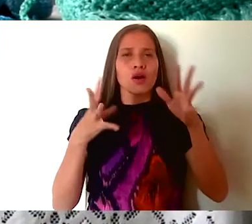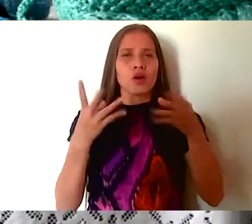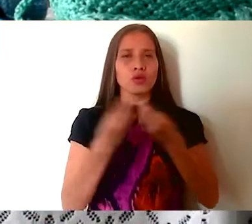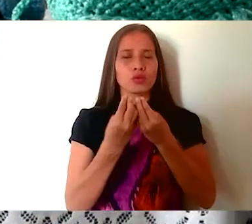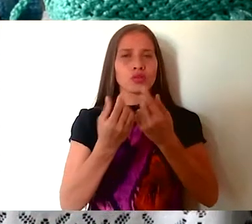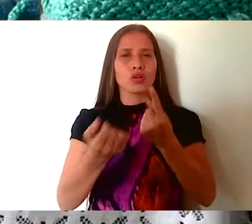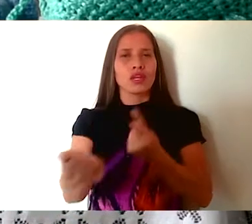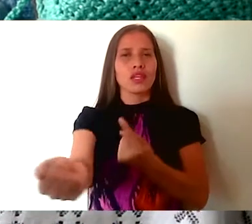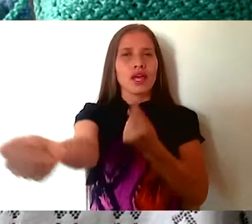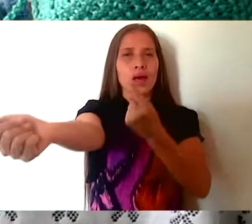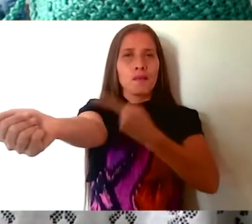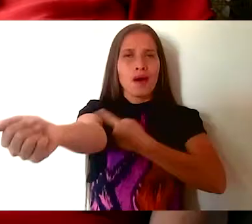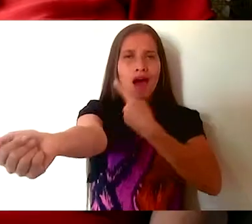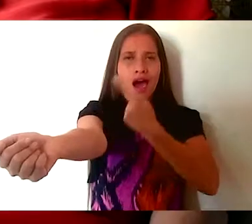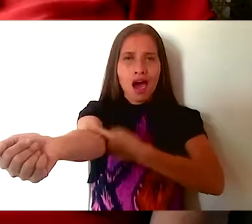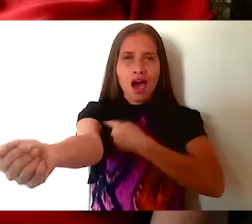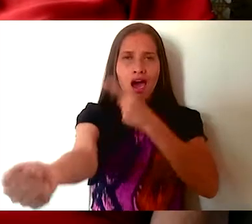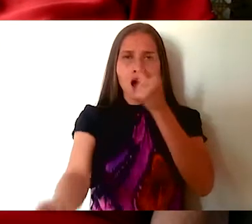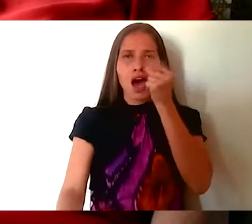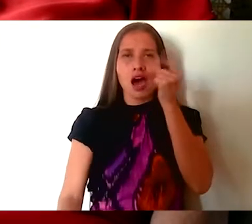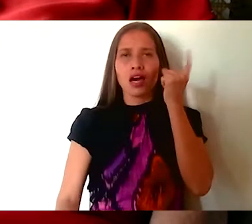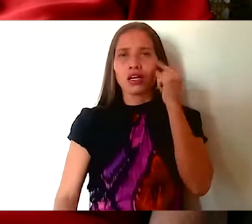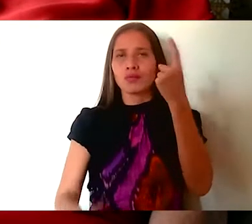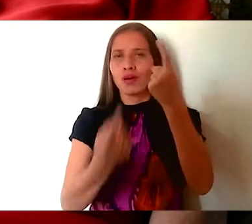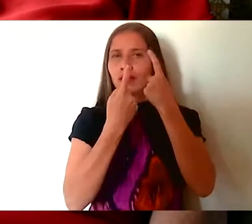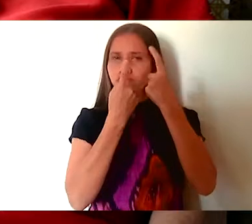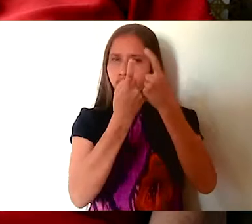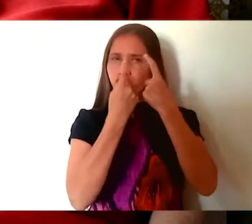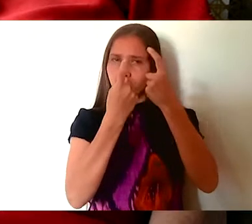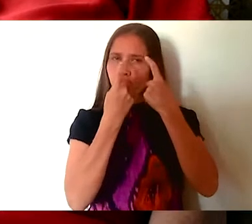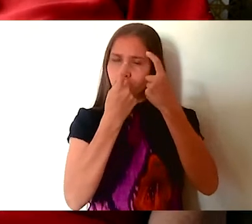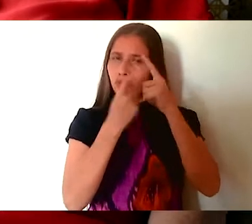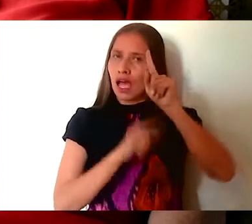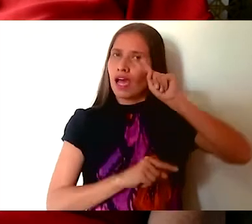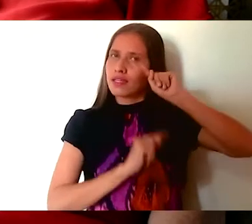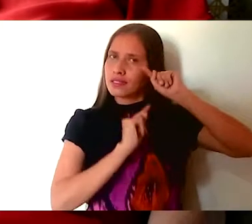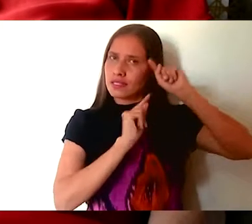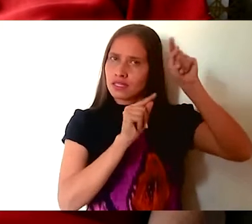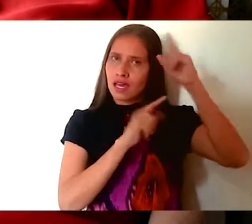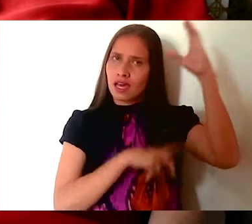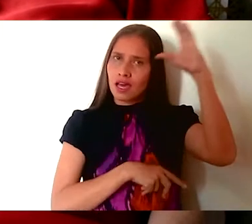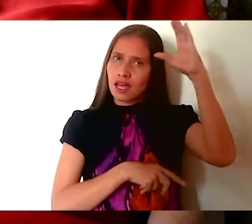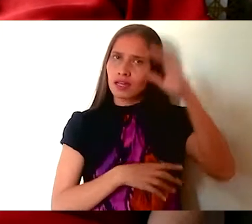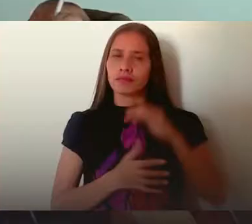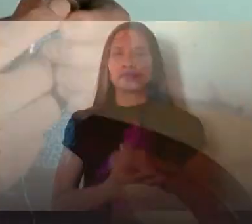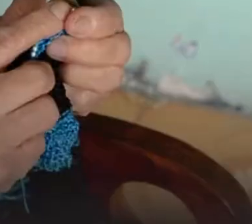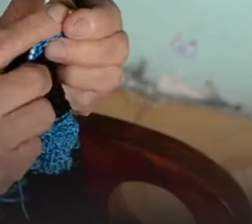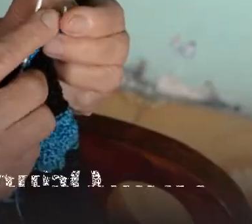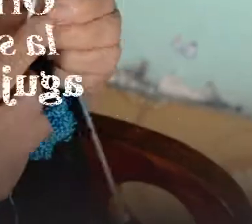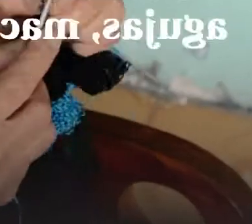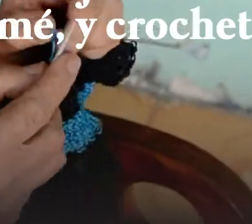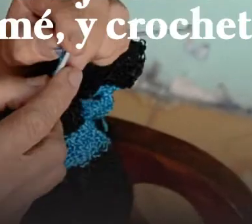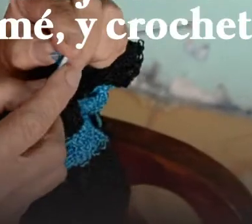allá estuve con unos hermanos y allá me enseñaron.